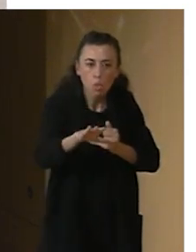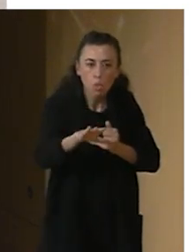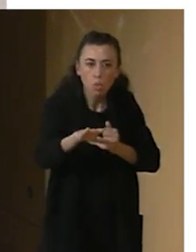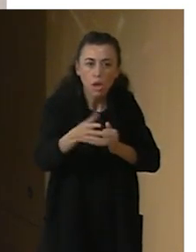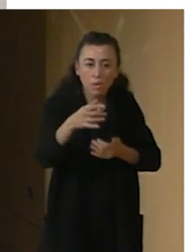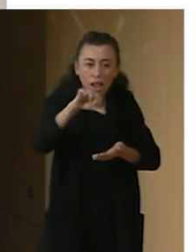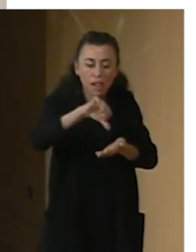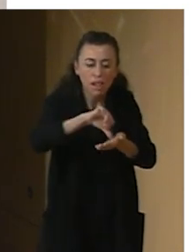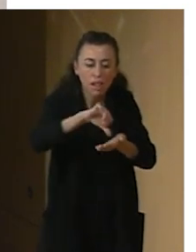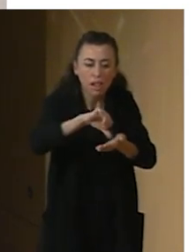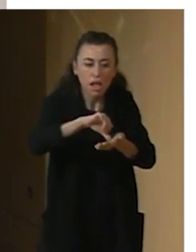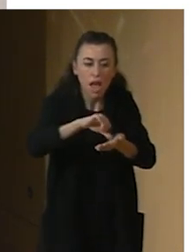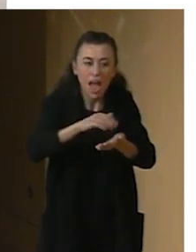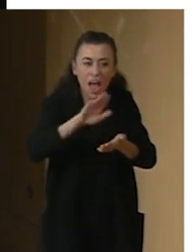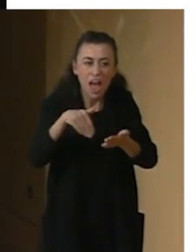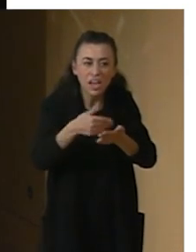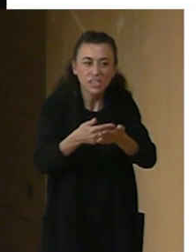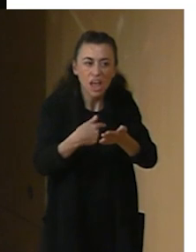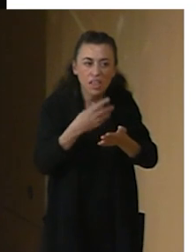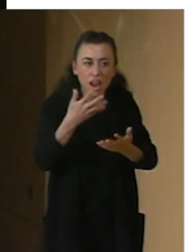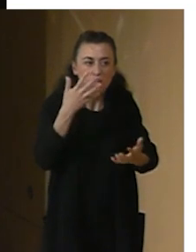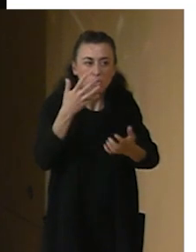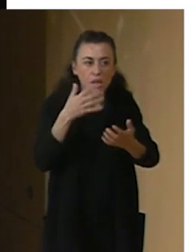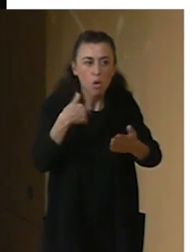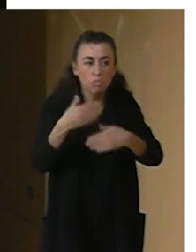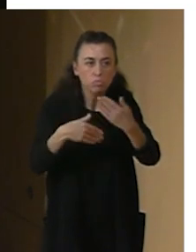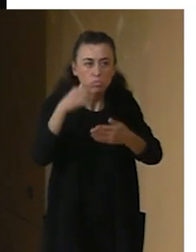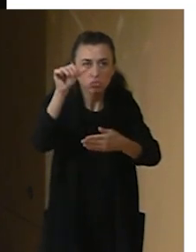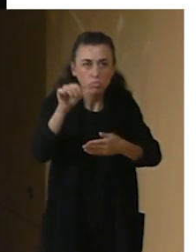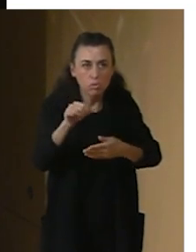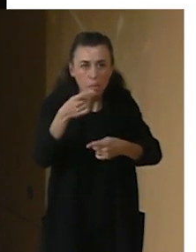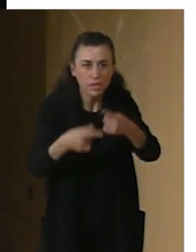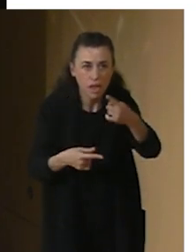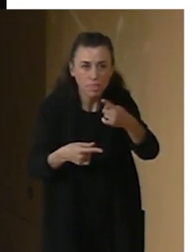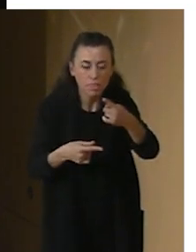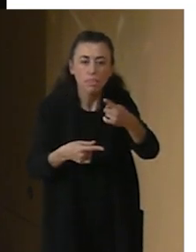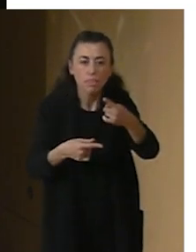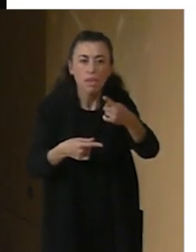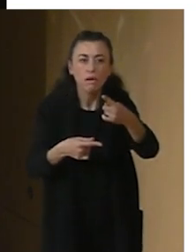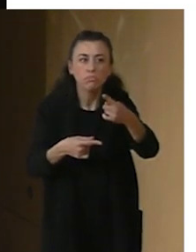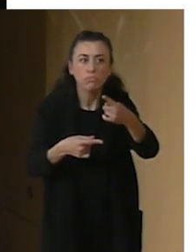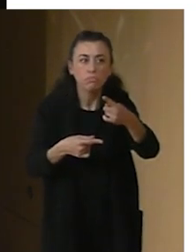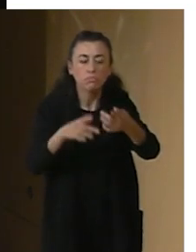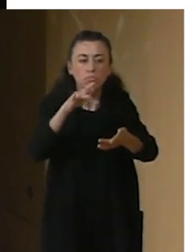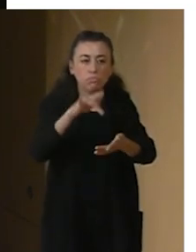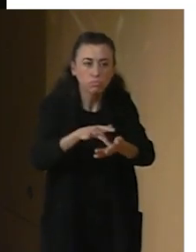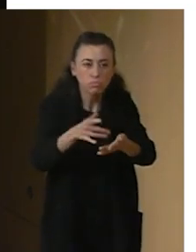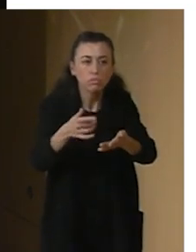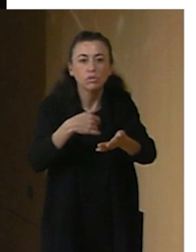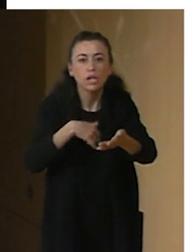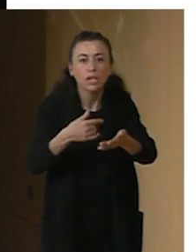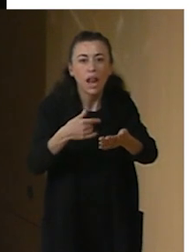hasta la mitad del espectáculo y en un momento determinado esa barrera se vuelve a romper y abren la